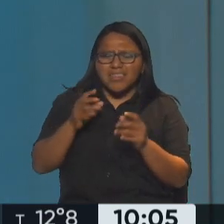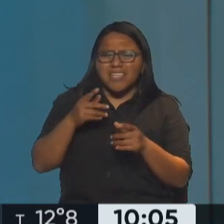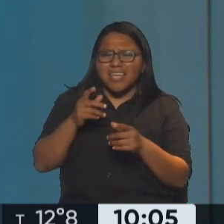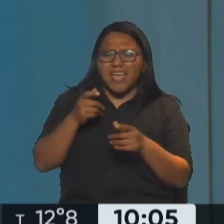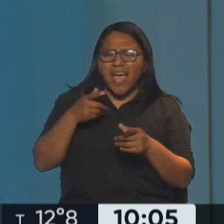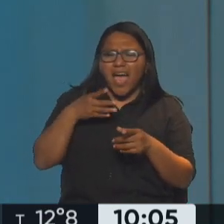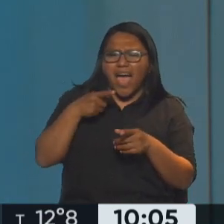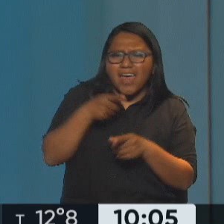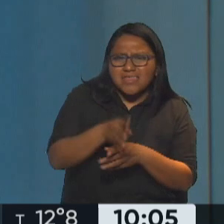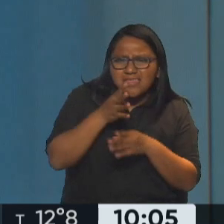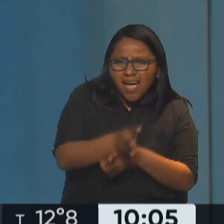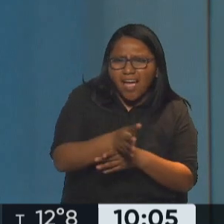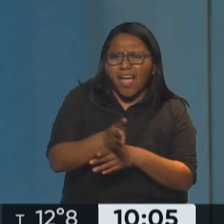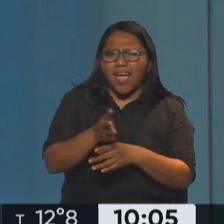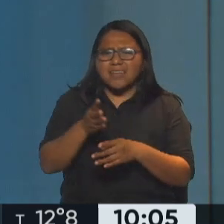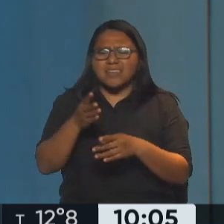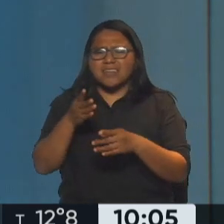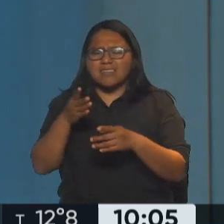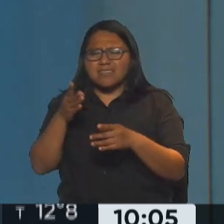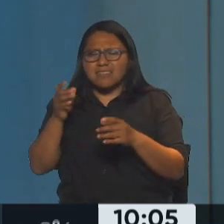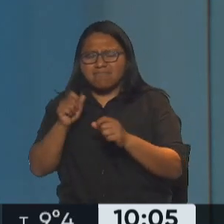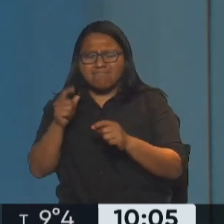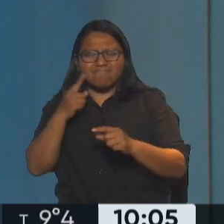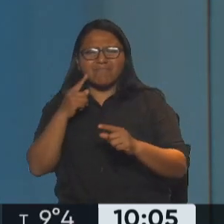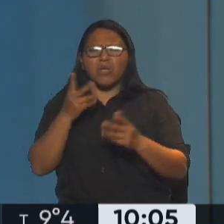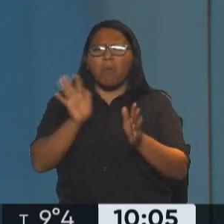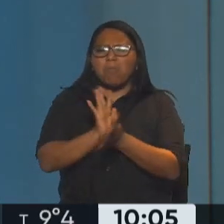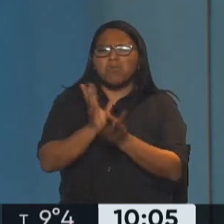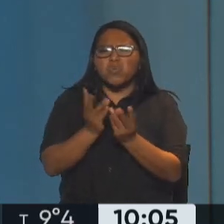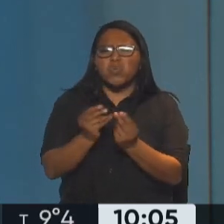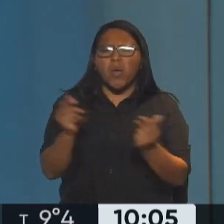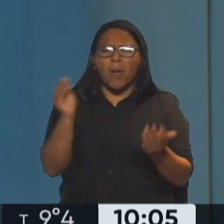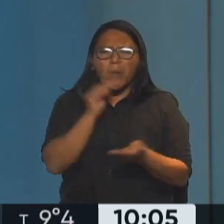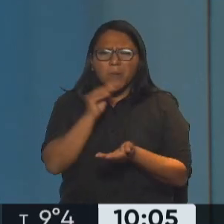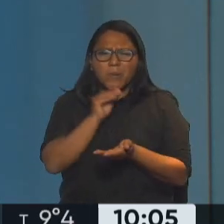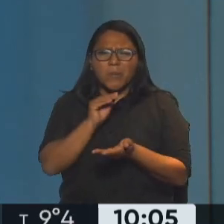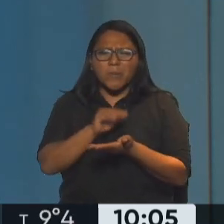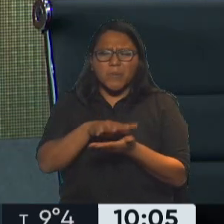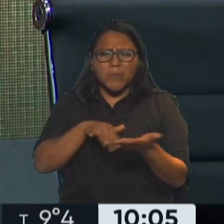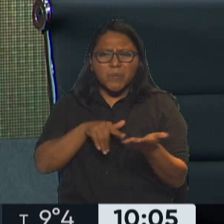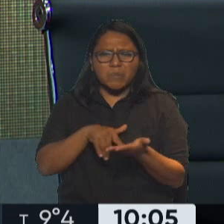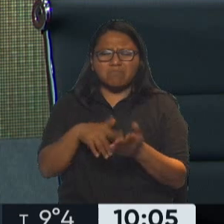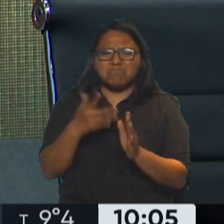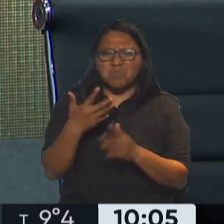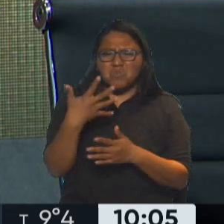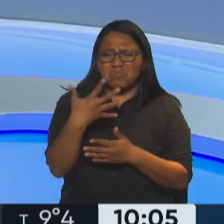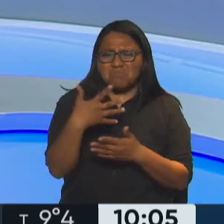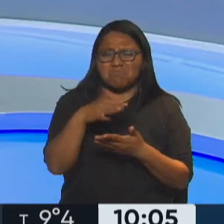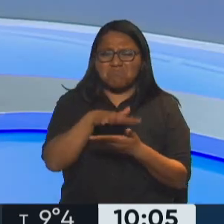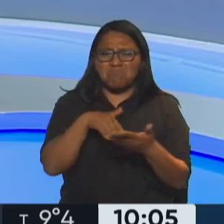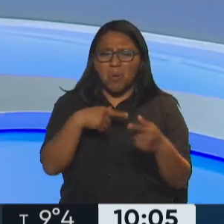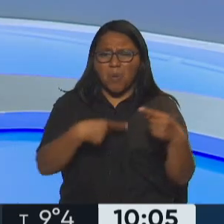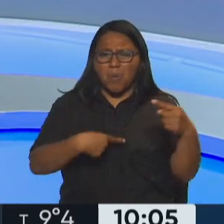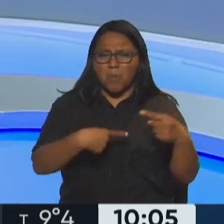ni de ataque. Hablan de los hechos ocurridos, fuera una circunstancia más. Pero aparte son cinco o seis líneas, ¿no? Digo, porque